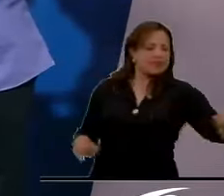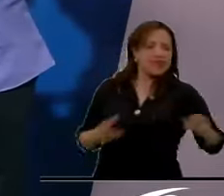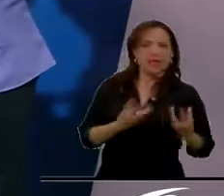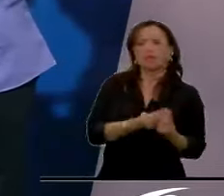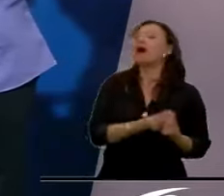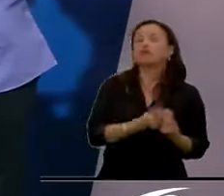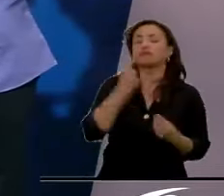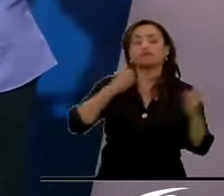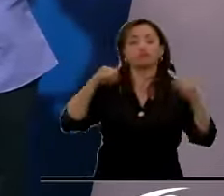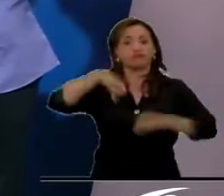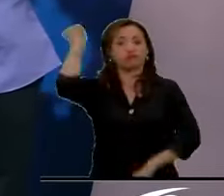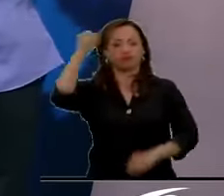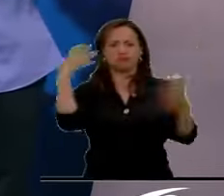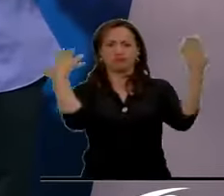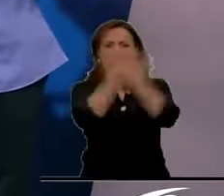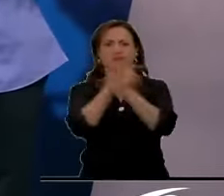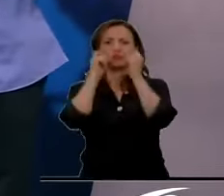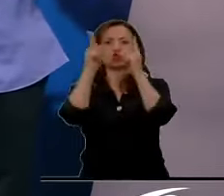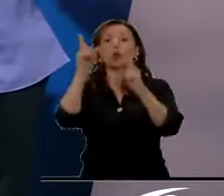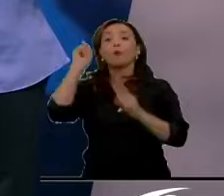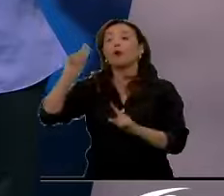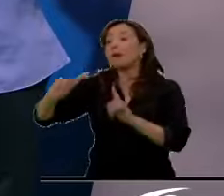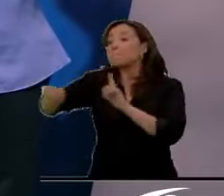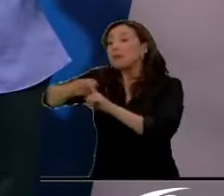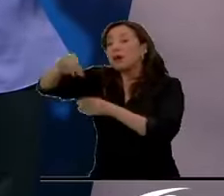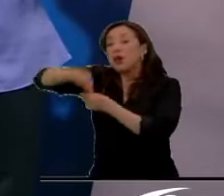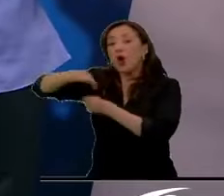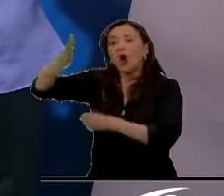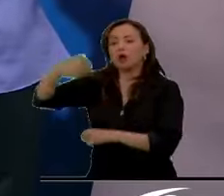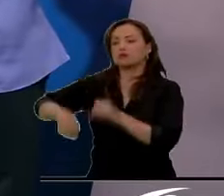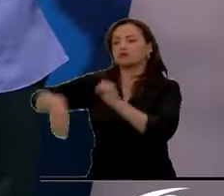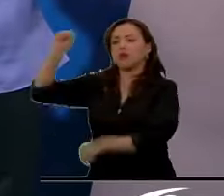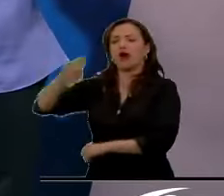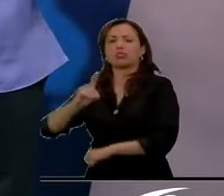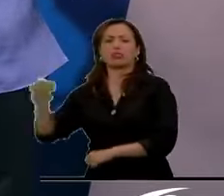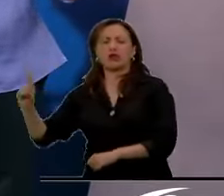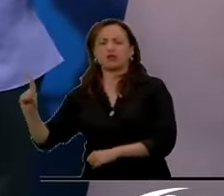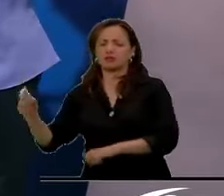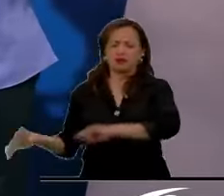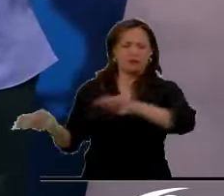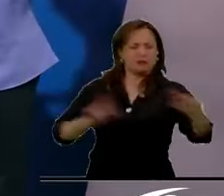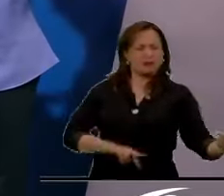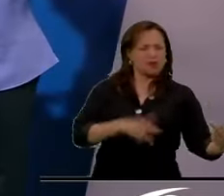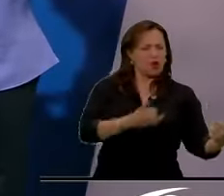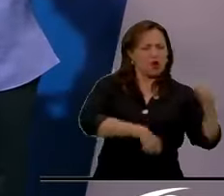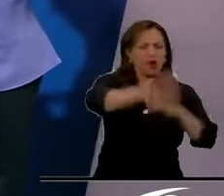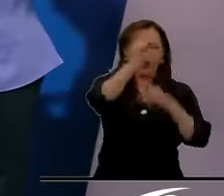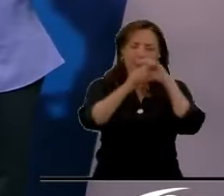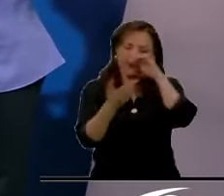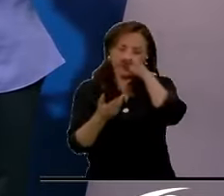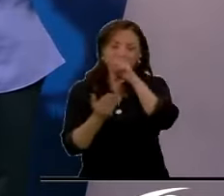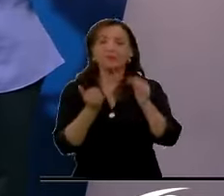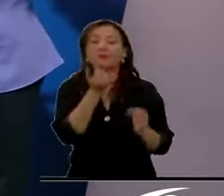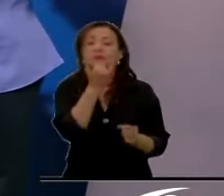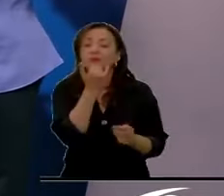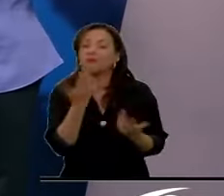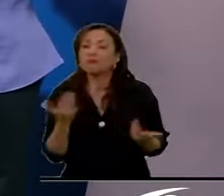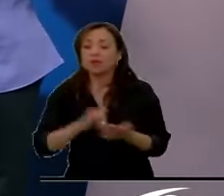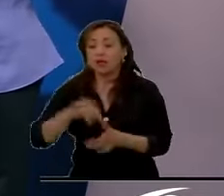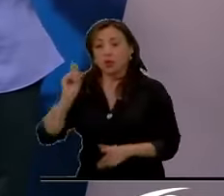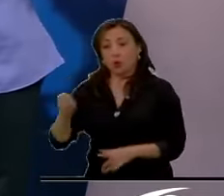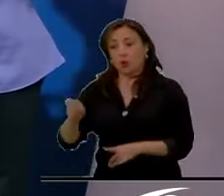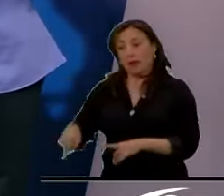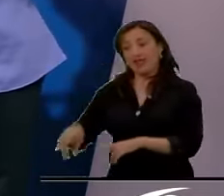porque hace una semana, en la primera vuelta, había ganado la extrema derecha. ¿Qué pasó entonces? Pues que precisamente esa victoria de la extrema